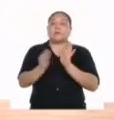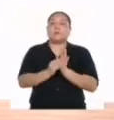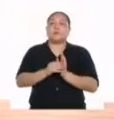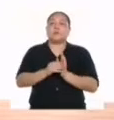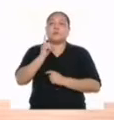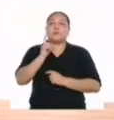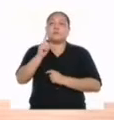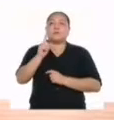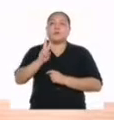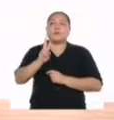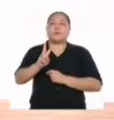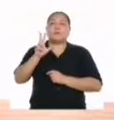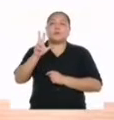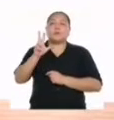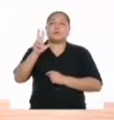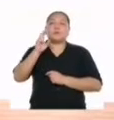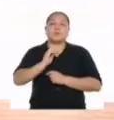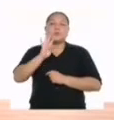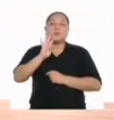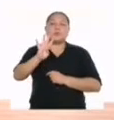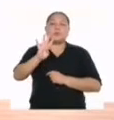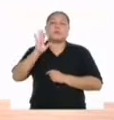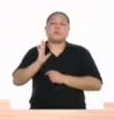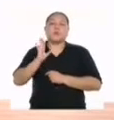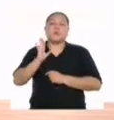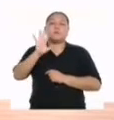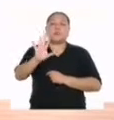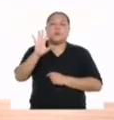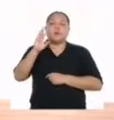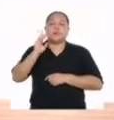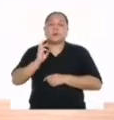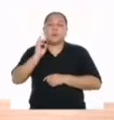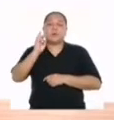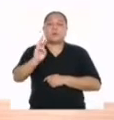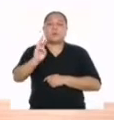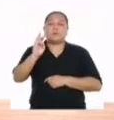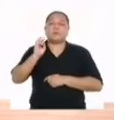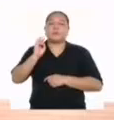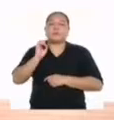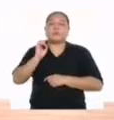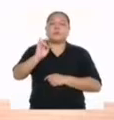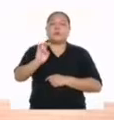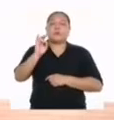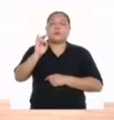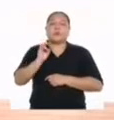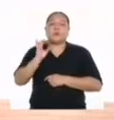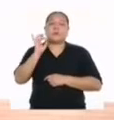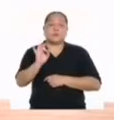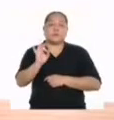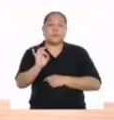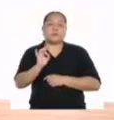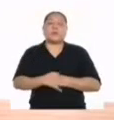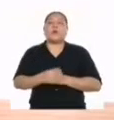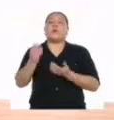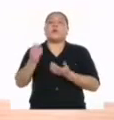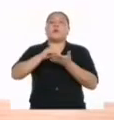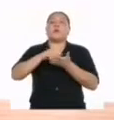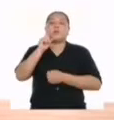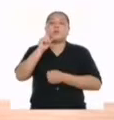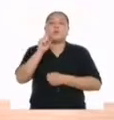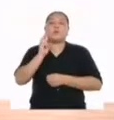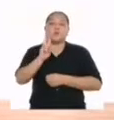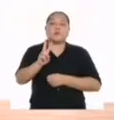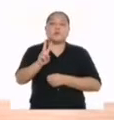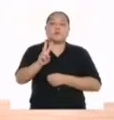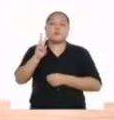uno, dos, tres, cuatro, cinco, seis, siete, ocho, una más